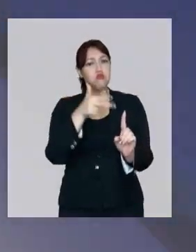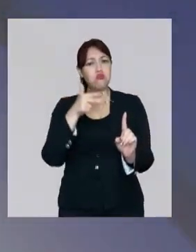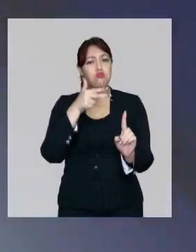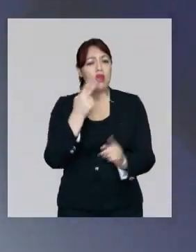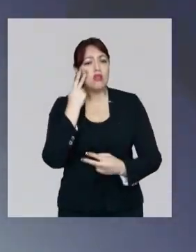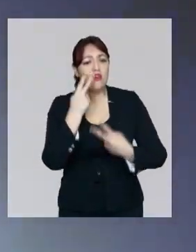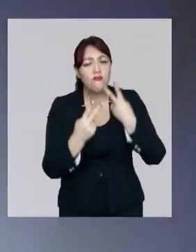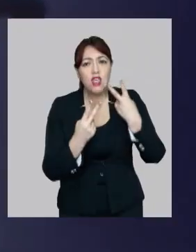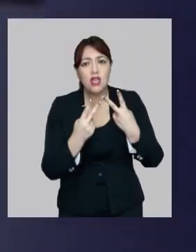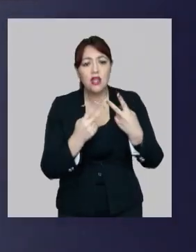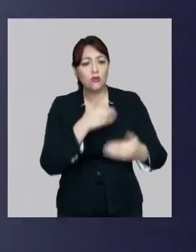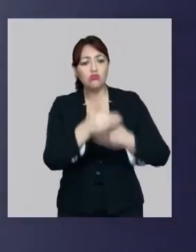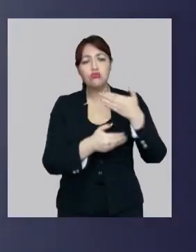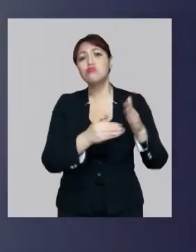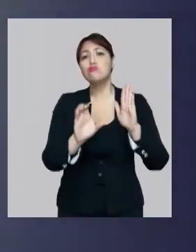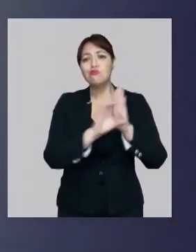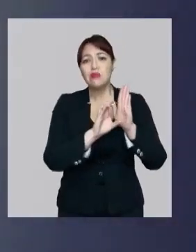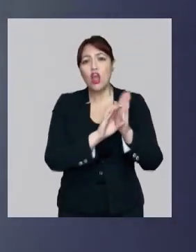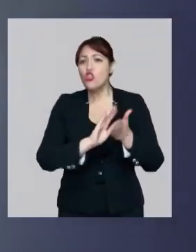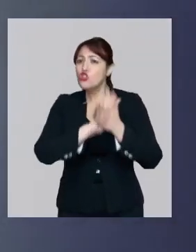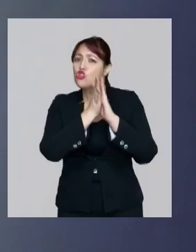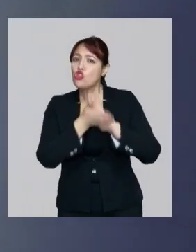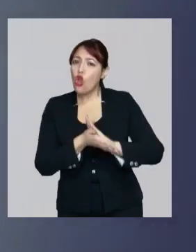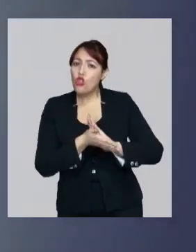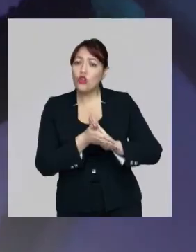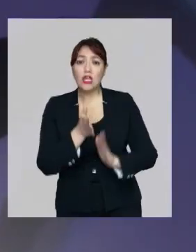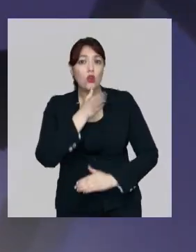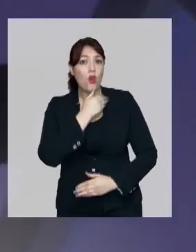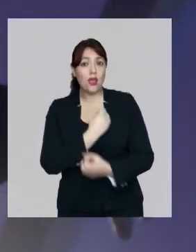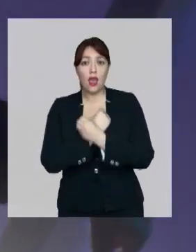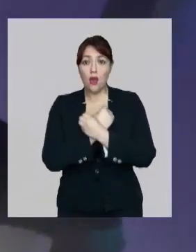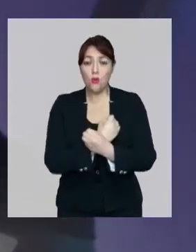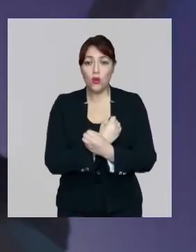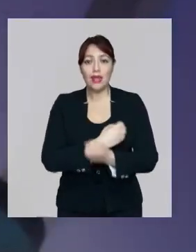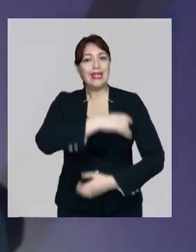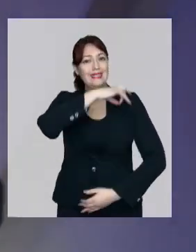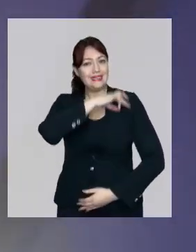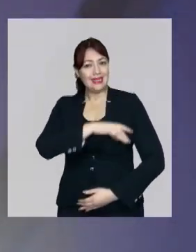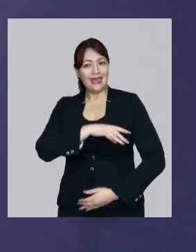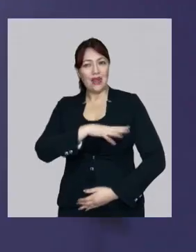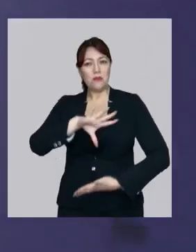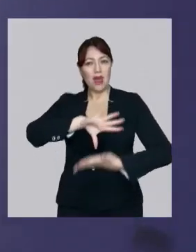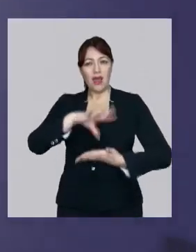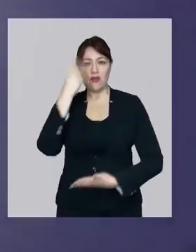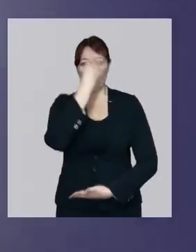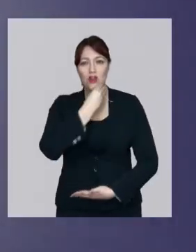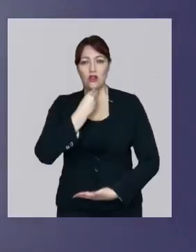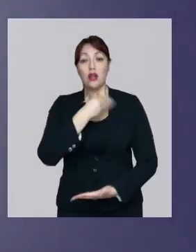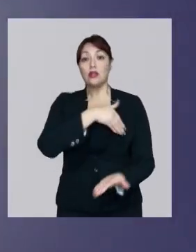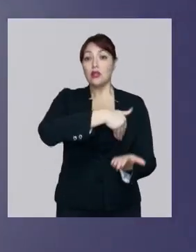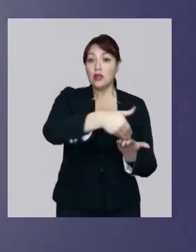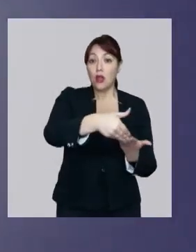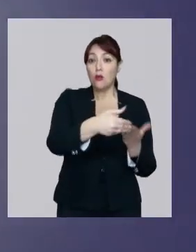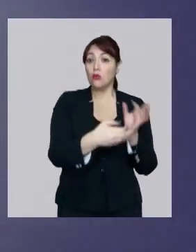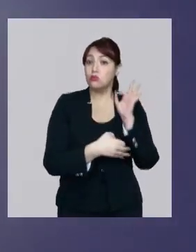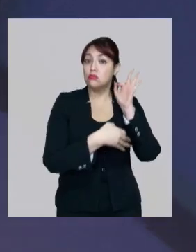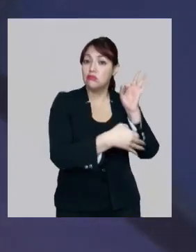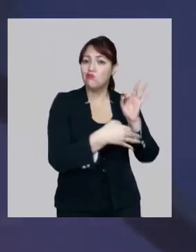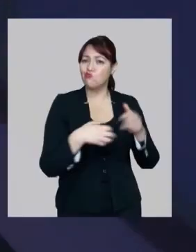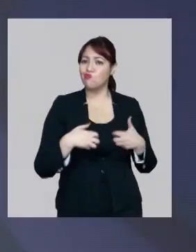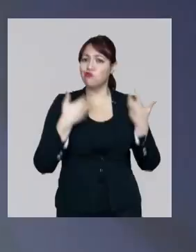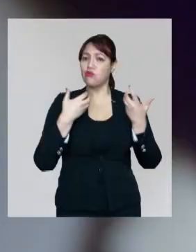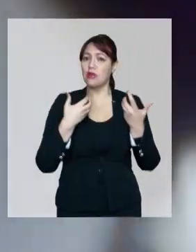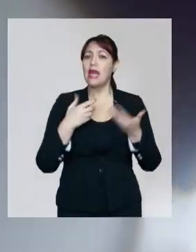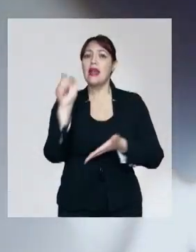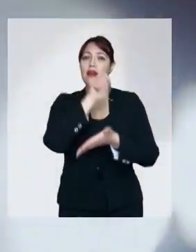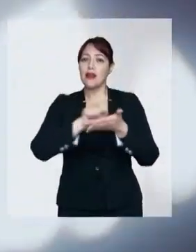en cada sesión de los convencionales. Rechazo todo lo que no provenga del amor. Chile es un país hermoso. Rechacemos este texto escrito con rabia.